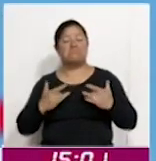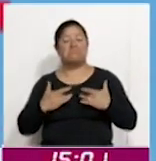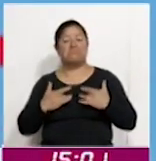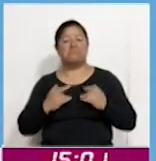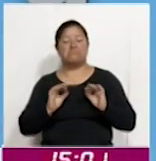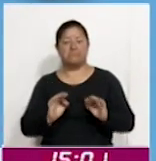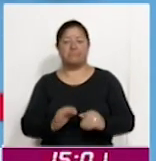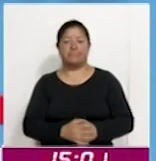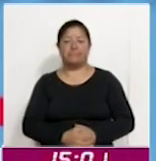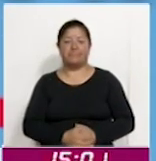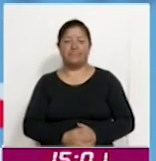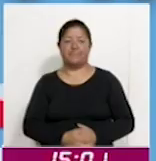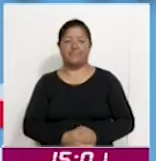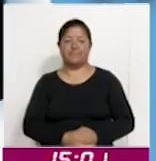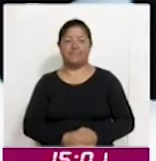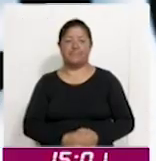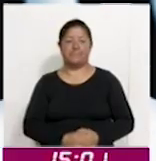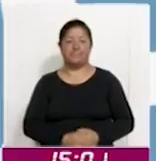Coracid Noticias.